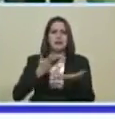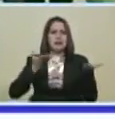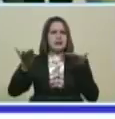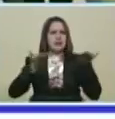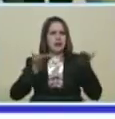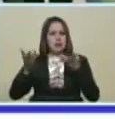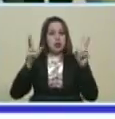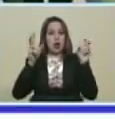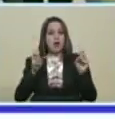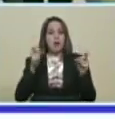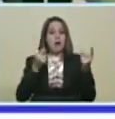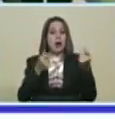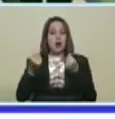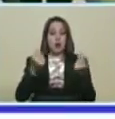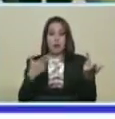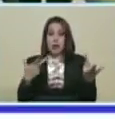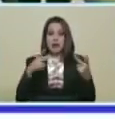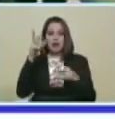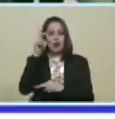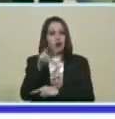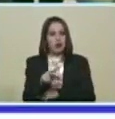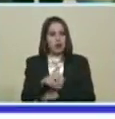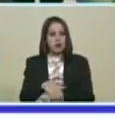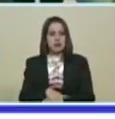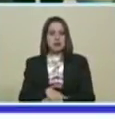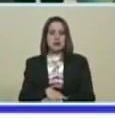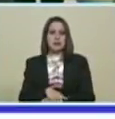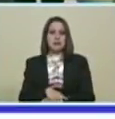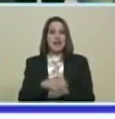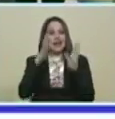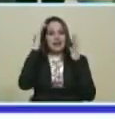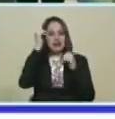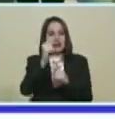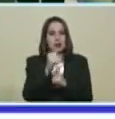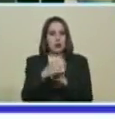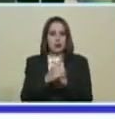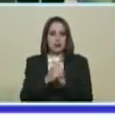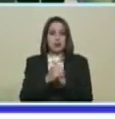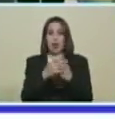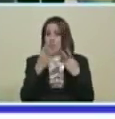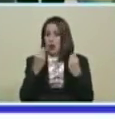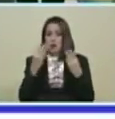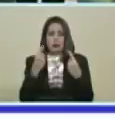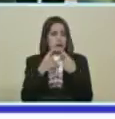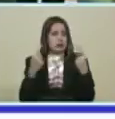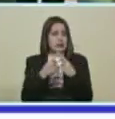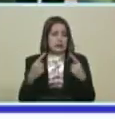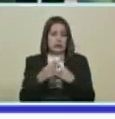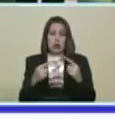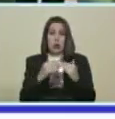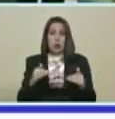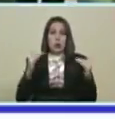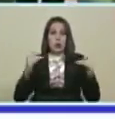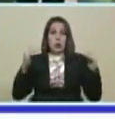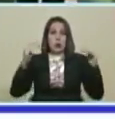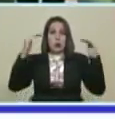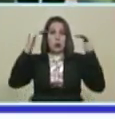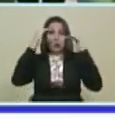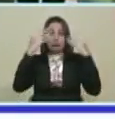Al servicio Todos los días Atendiéndola Son muchas dimensiones Que van surgiendo